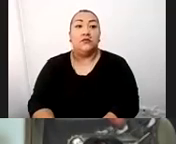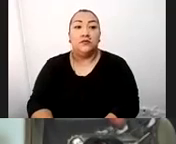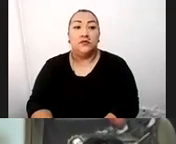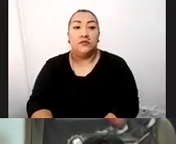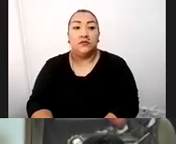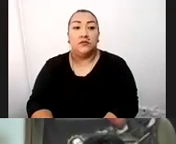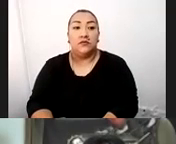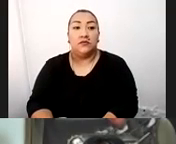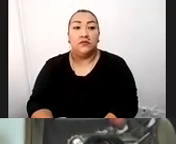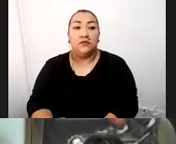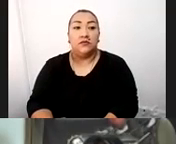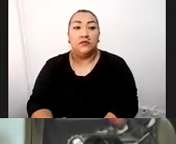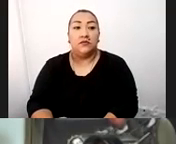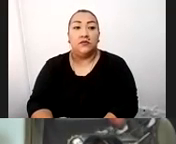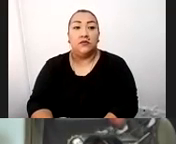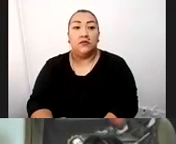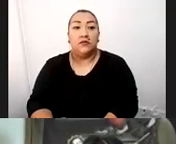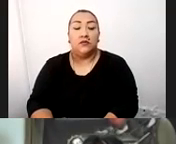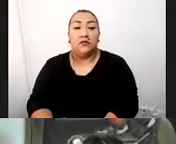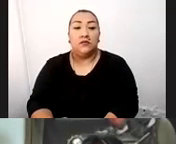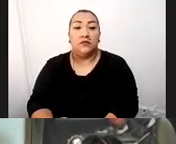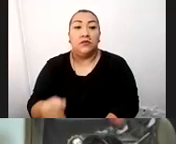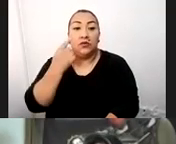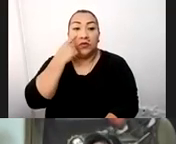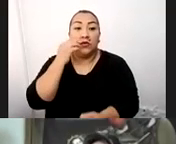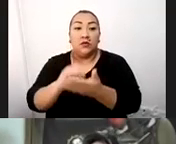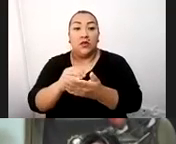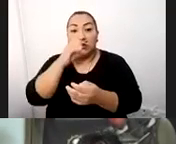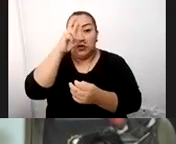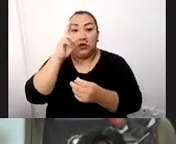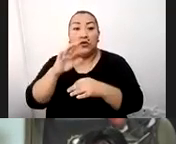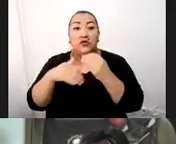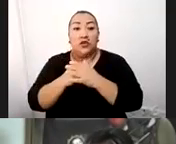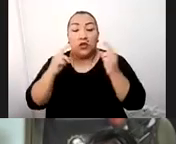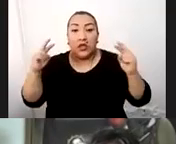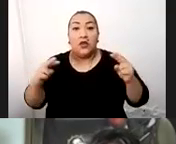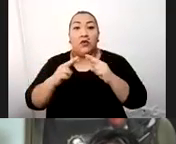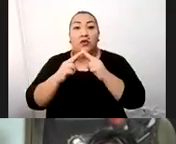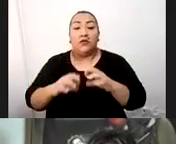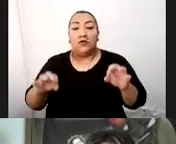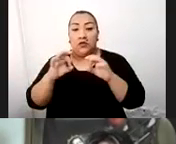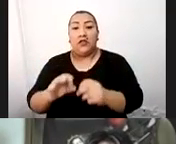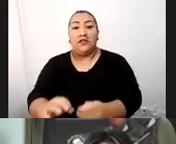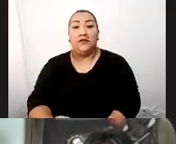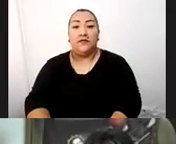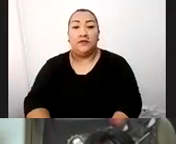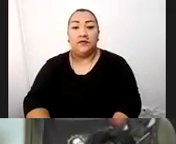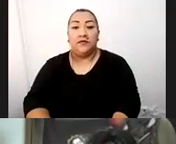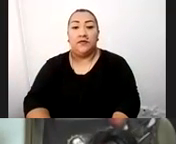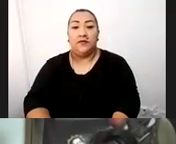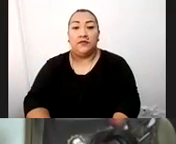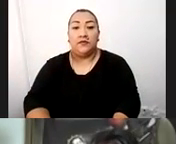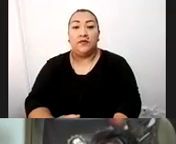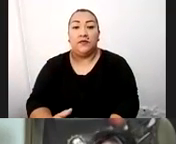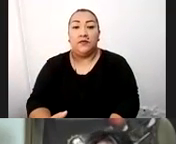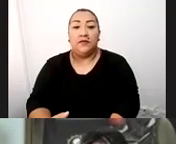del Cusco, y también que sea un encuentro sano y seguro del reencuentro, en todo caso, un lugar para el reencuentro. Está dentro de nuestros programas